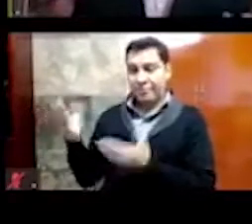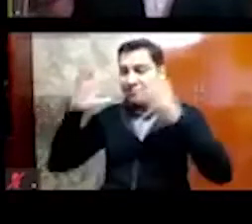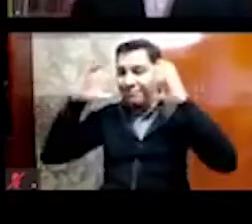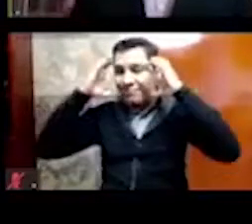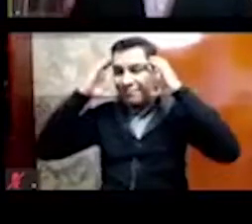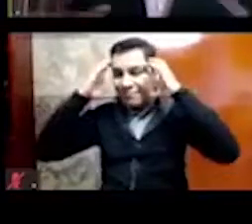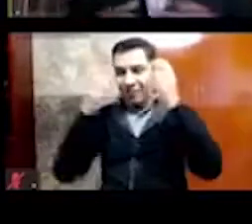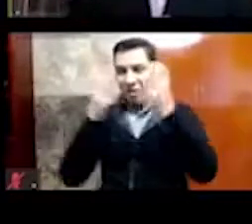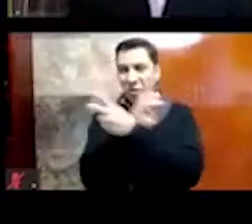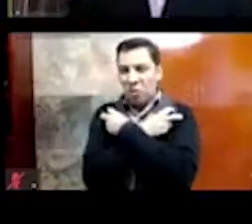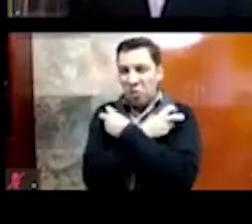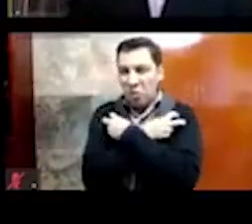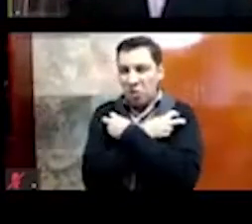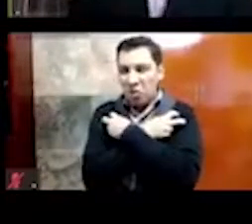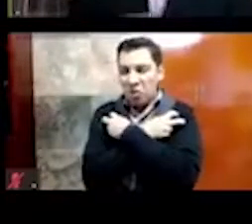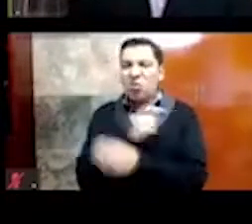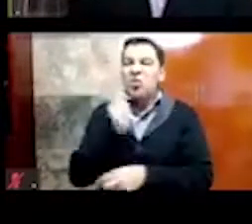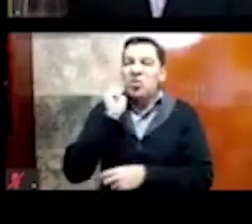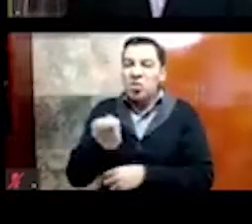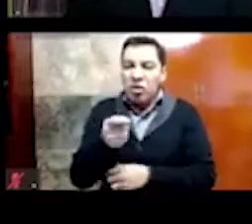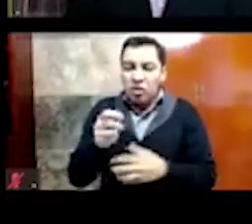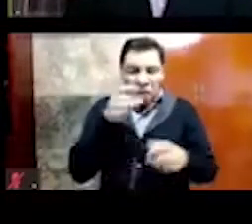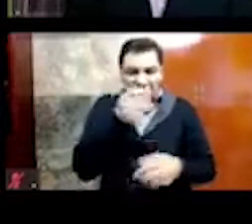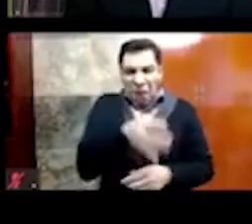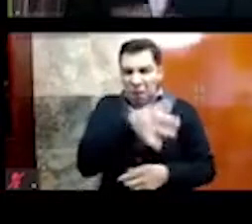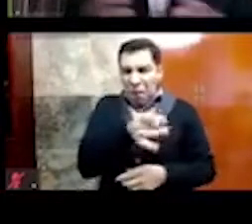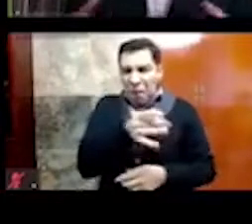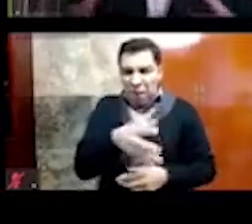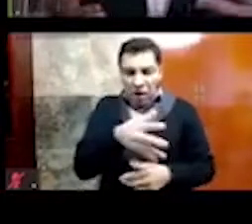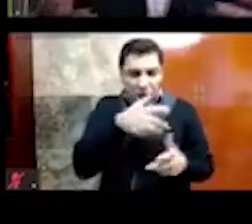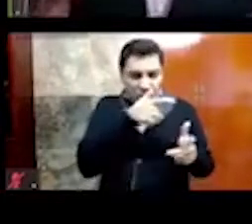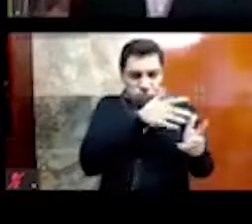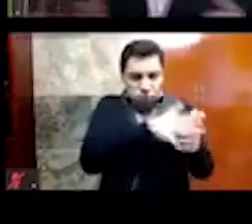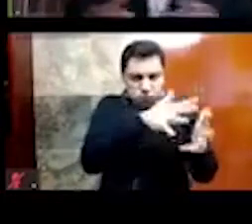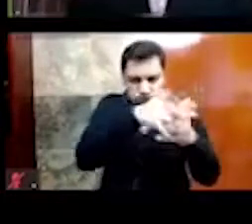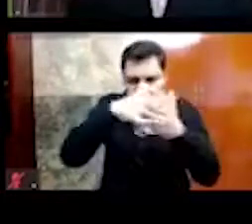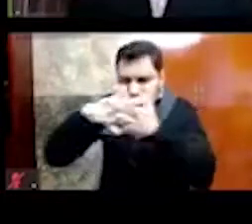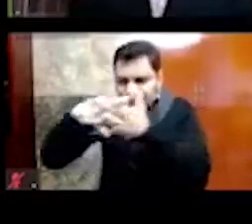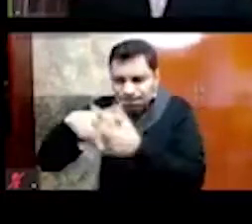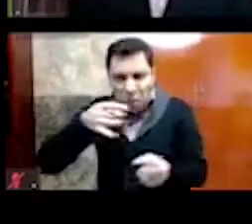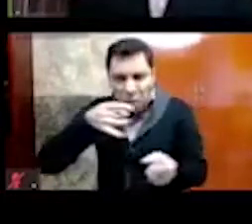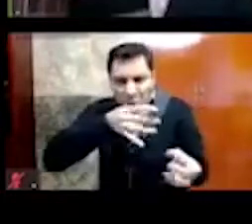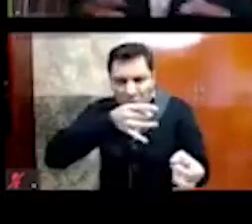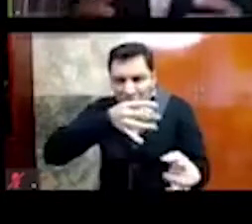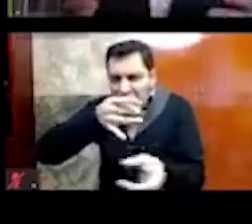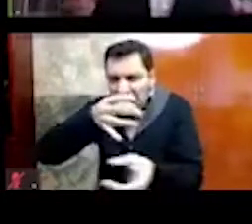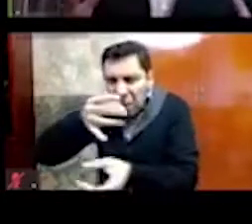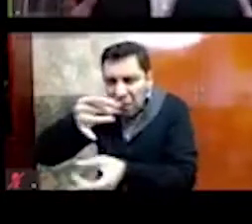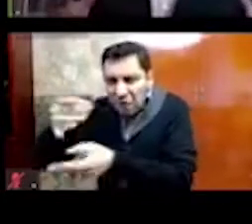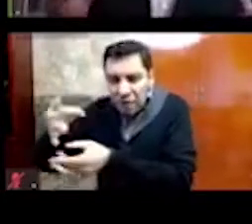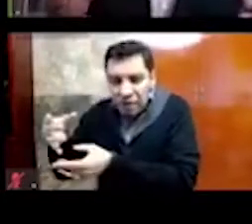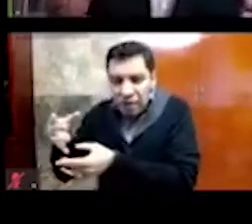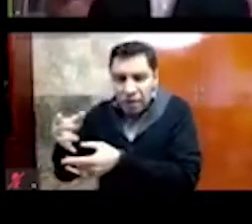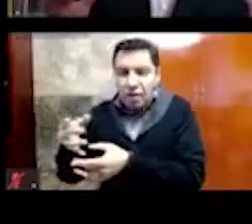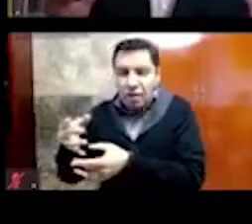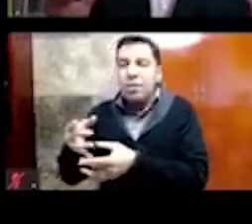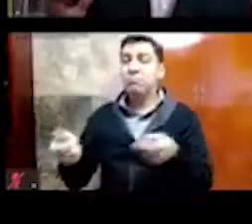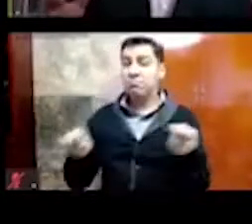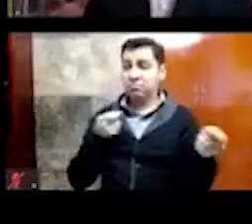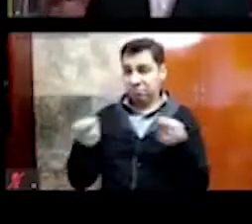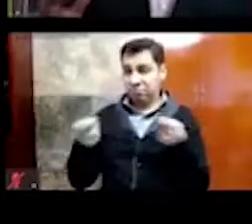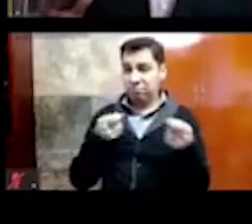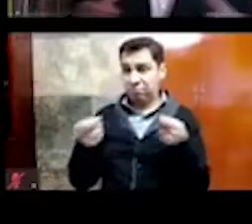el, con el poder, con, con la, con lo que, el control que ejerció la, la, la sociedad, eh,